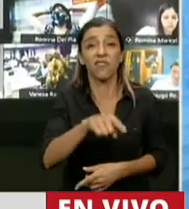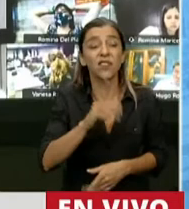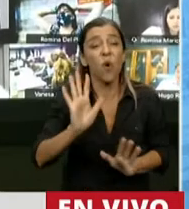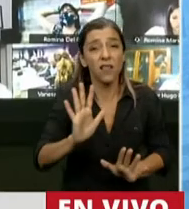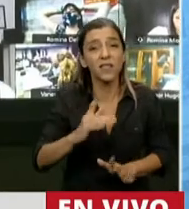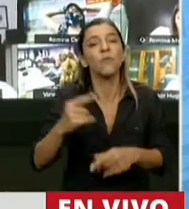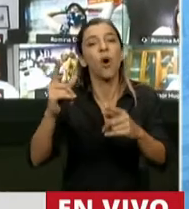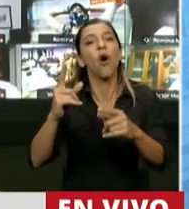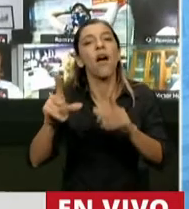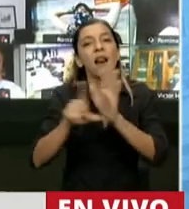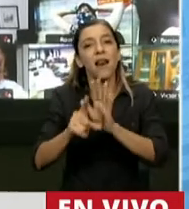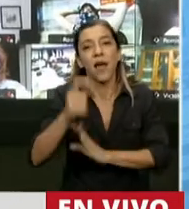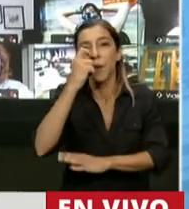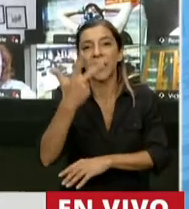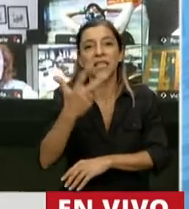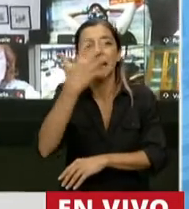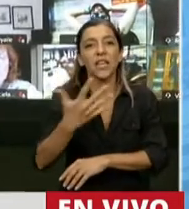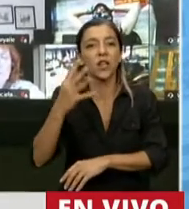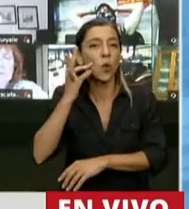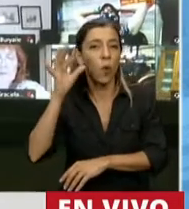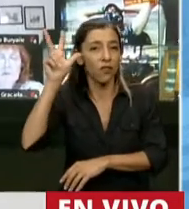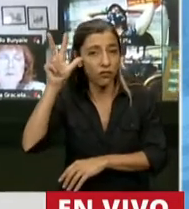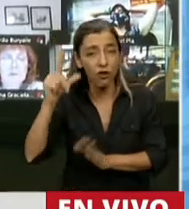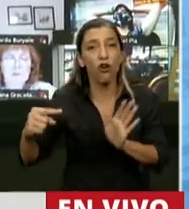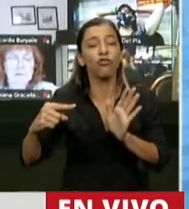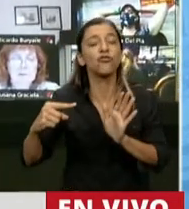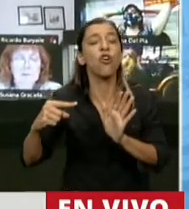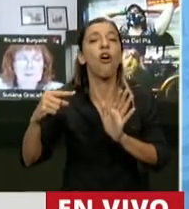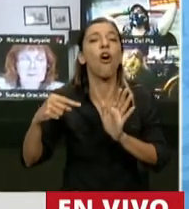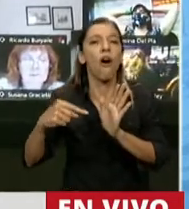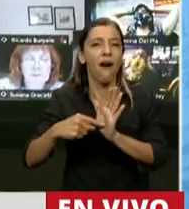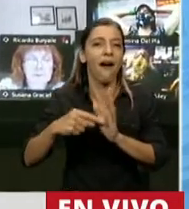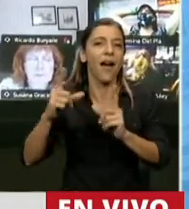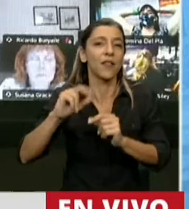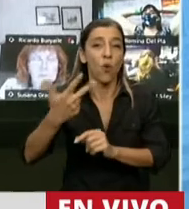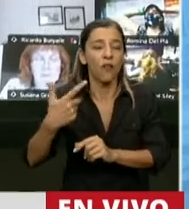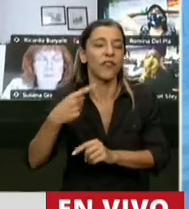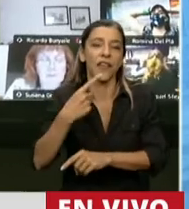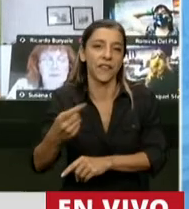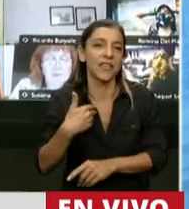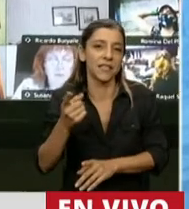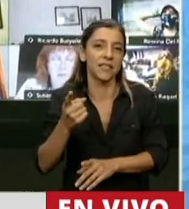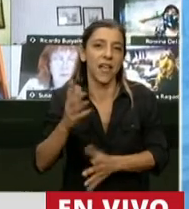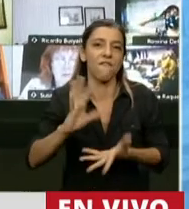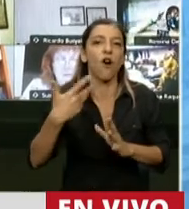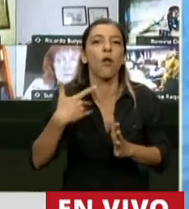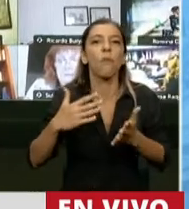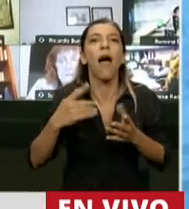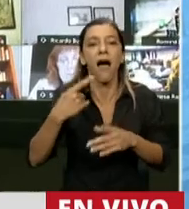artículo 8 de la ley 23.548, porque en 1988 ninguno de esos dos estados tenía autonomía.